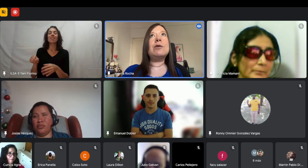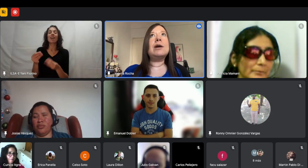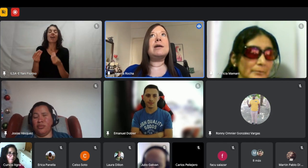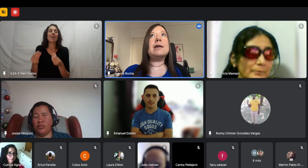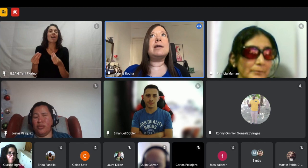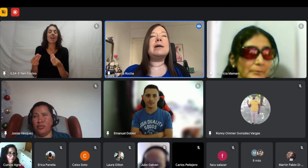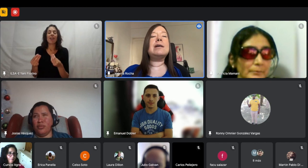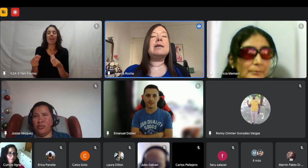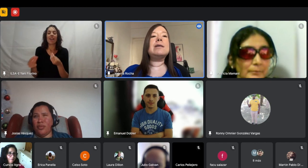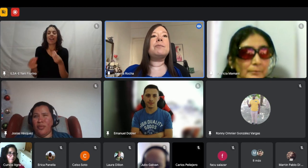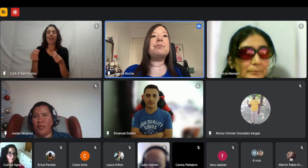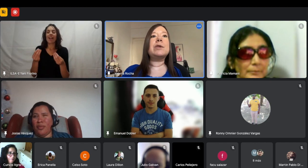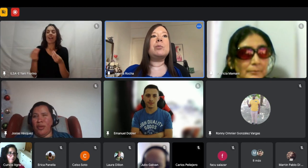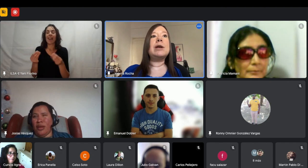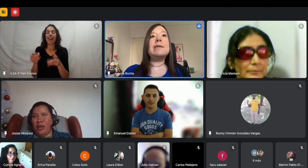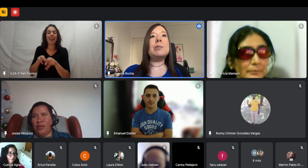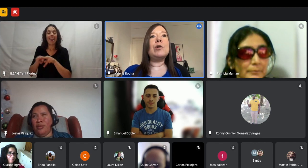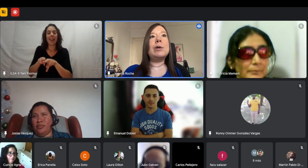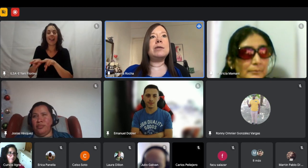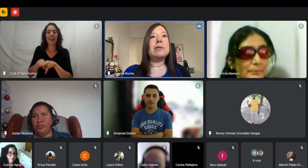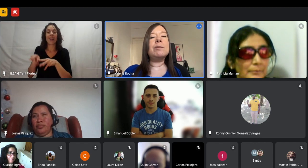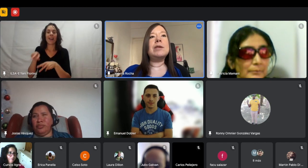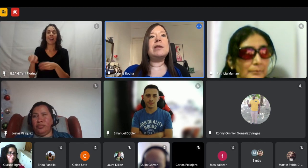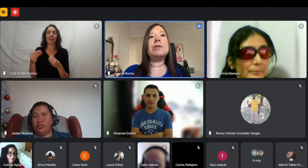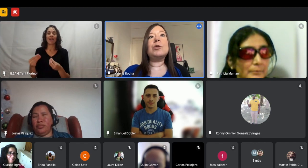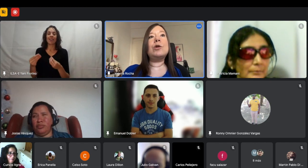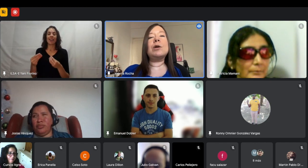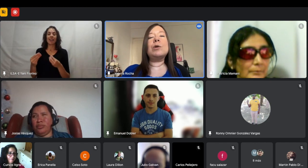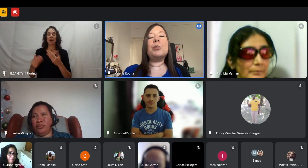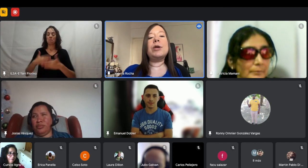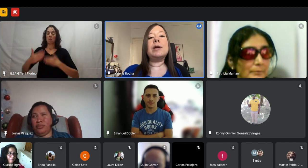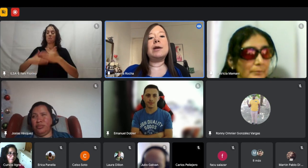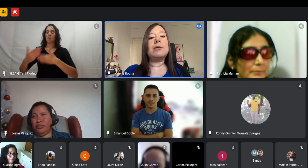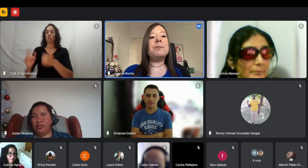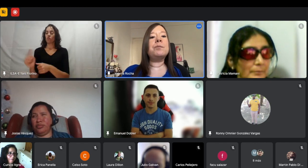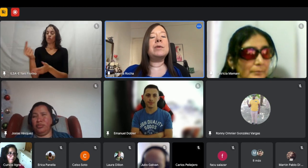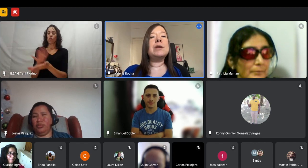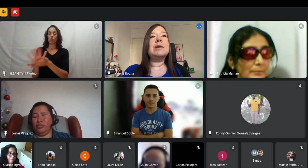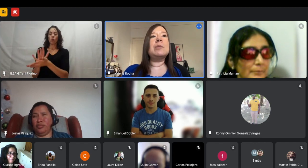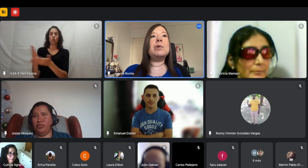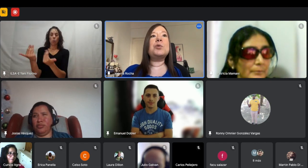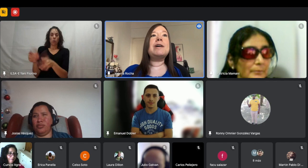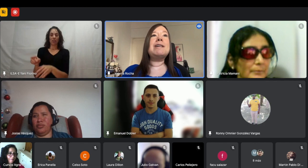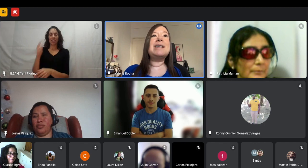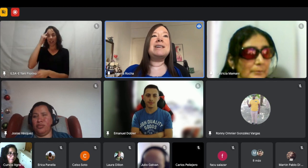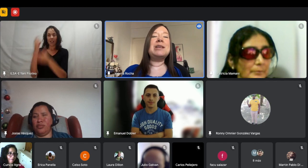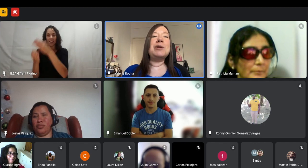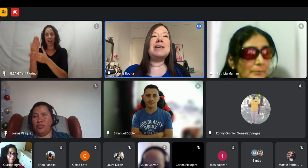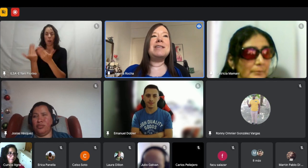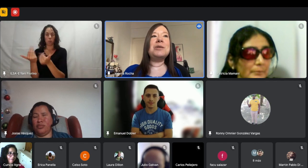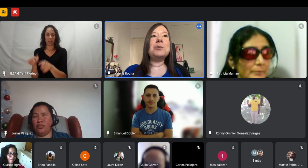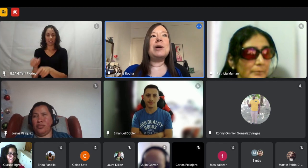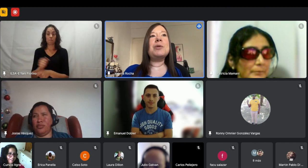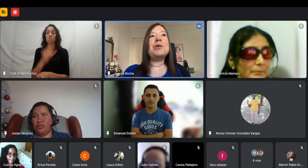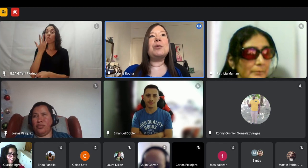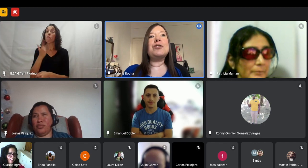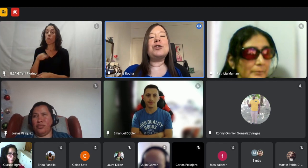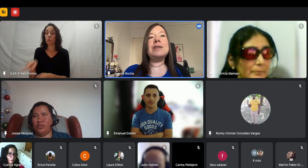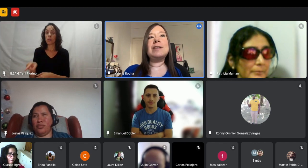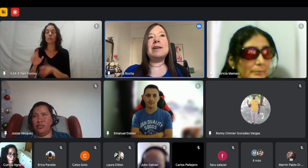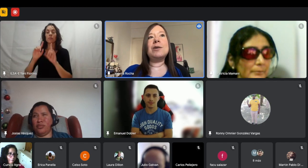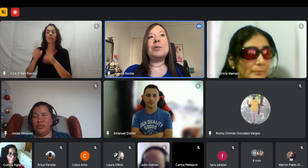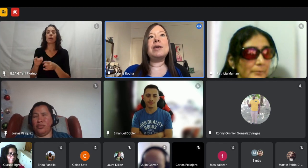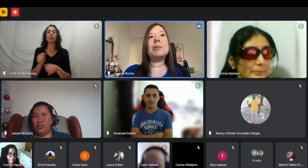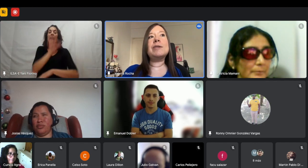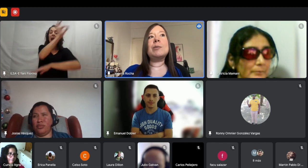materia o la carrera para desenvolverte y todo lo que uno puede crear me gustaba también arquitectura pero